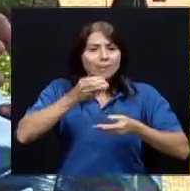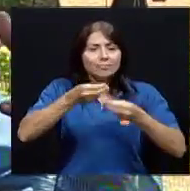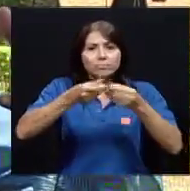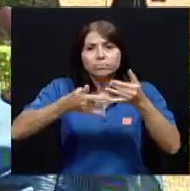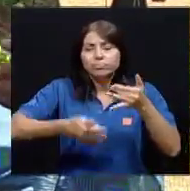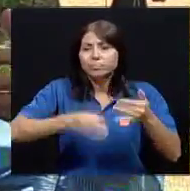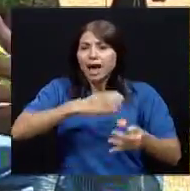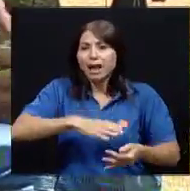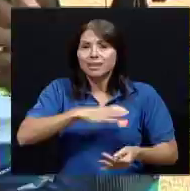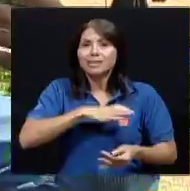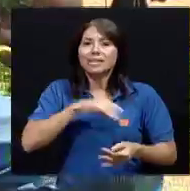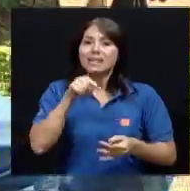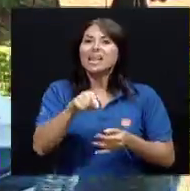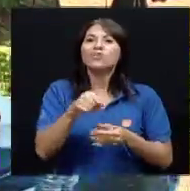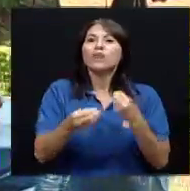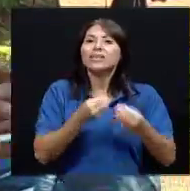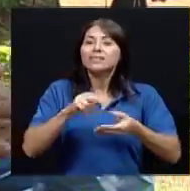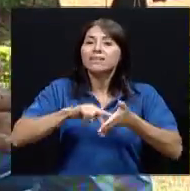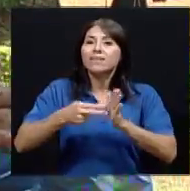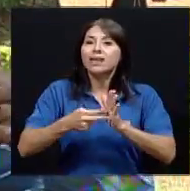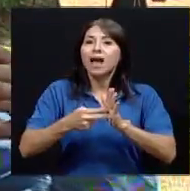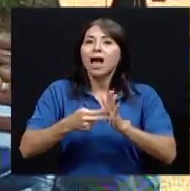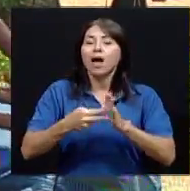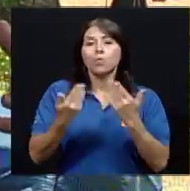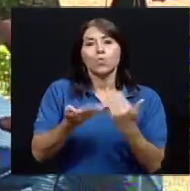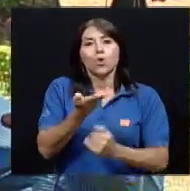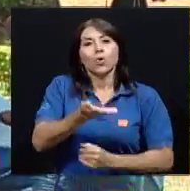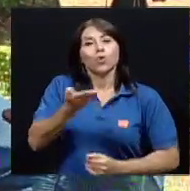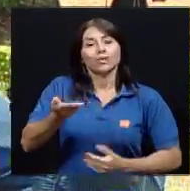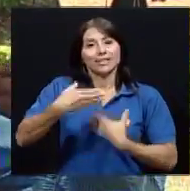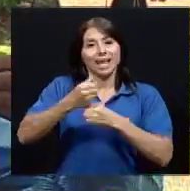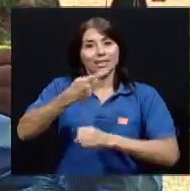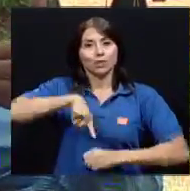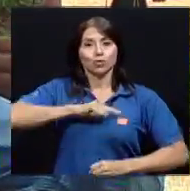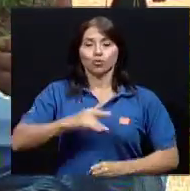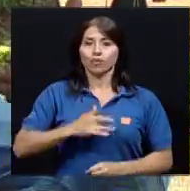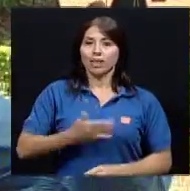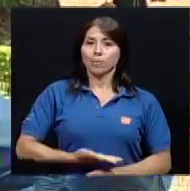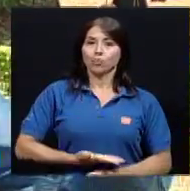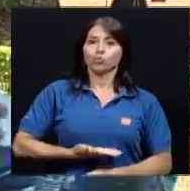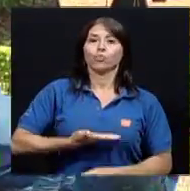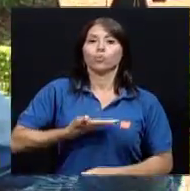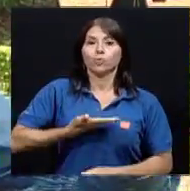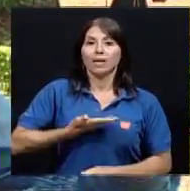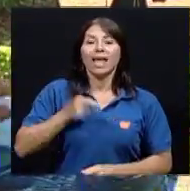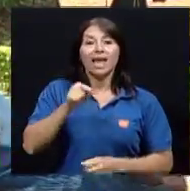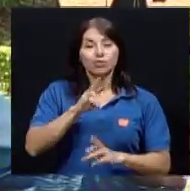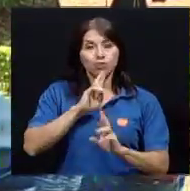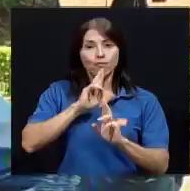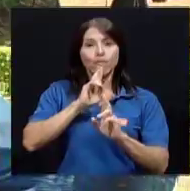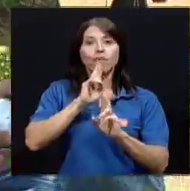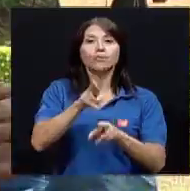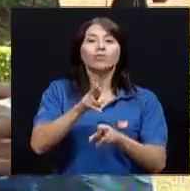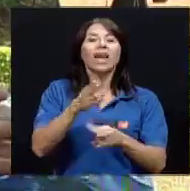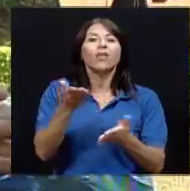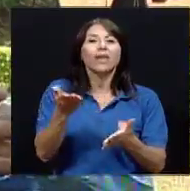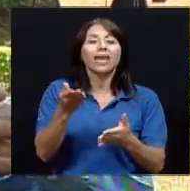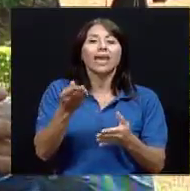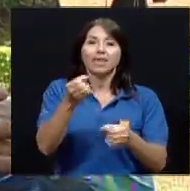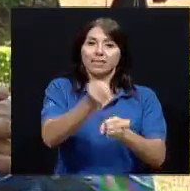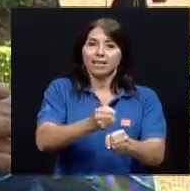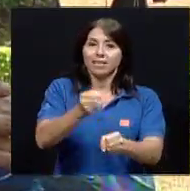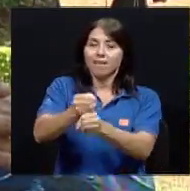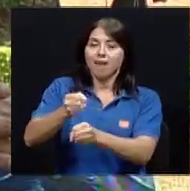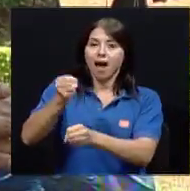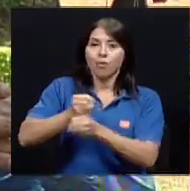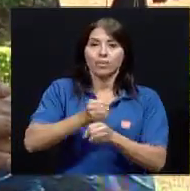etcétera, son orgullos nacionales que son producto del funcionamiento, de la institucionalidad que tenemos en este